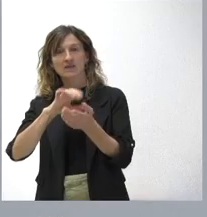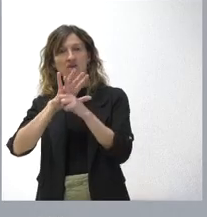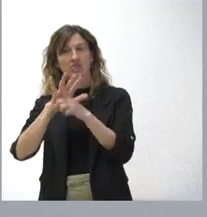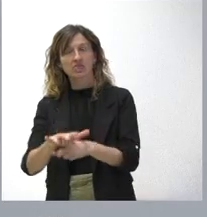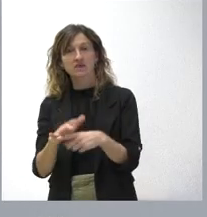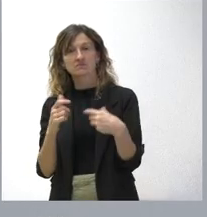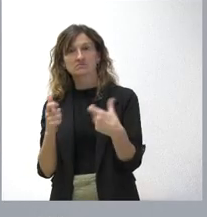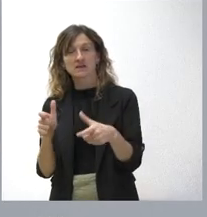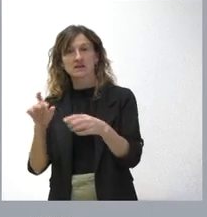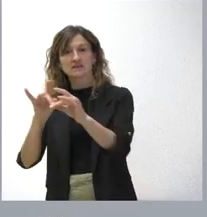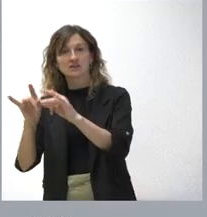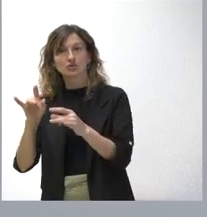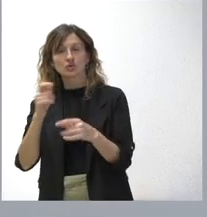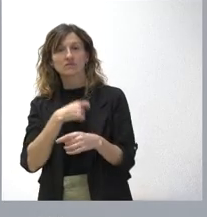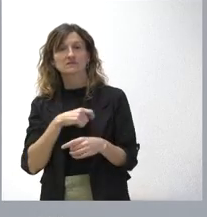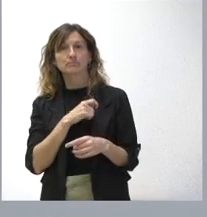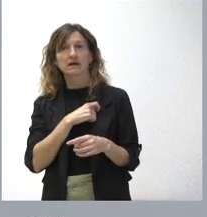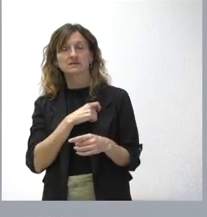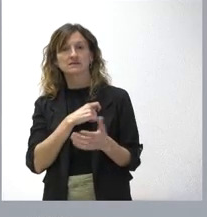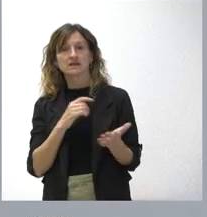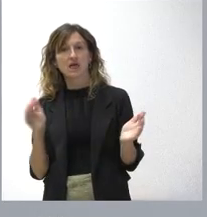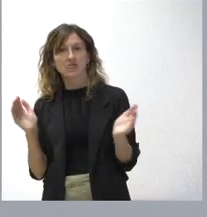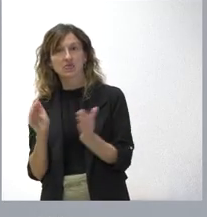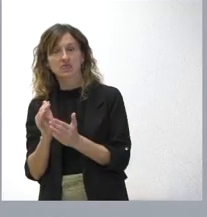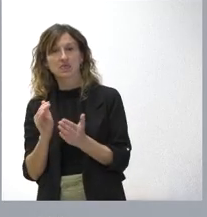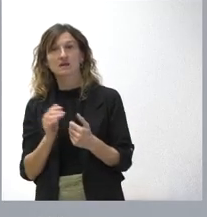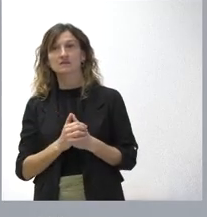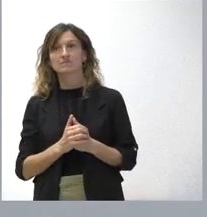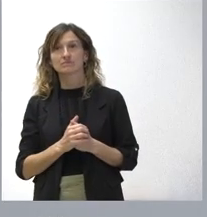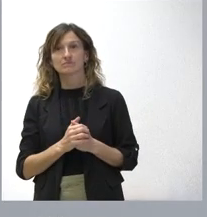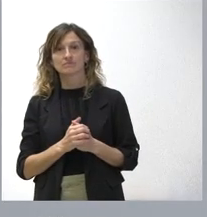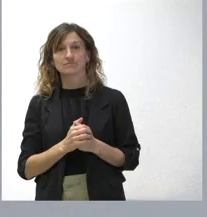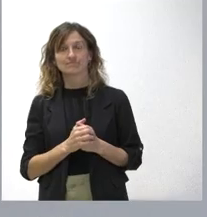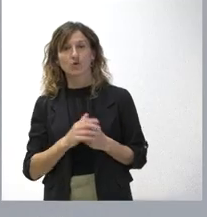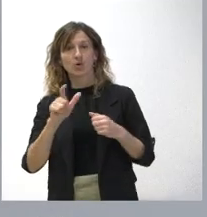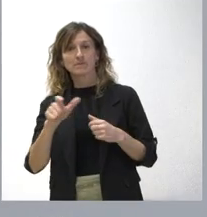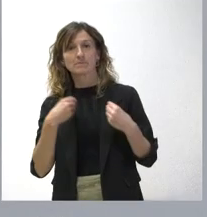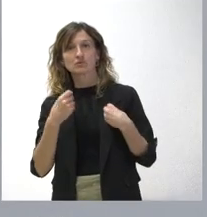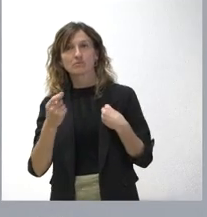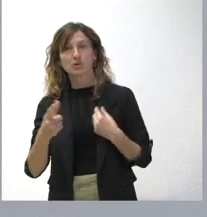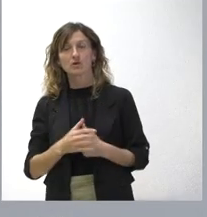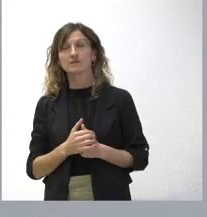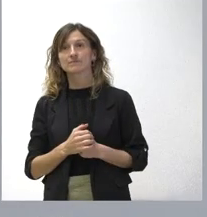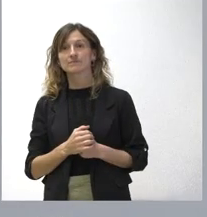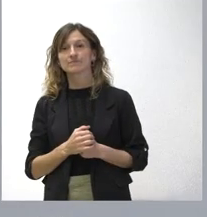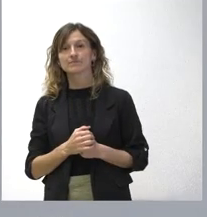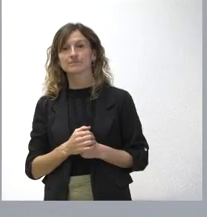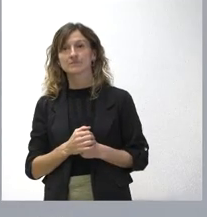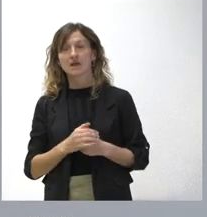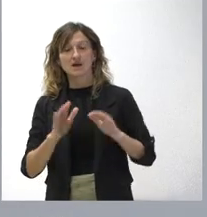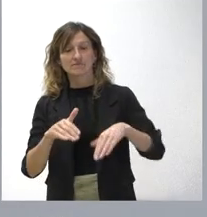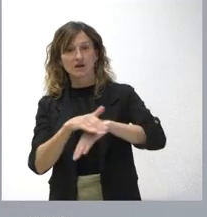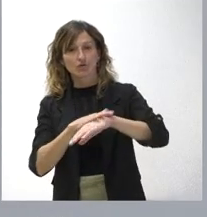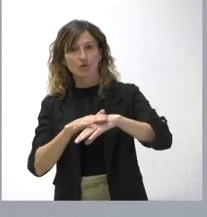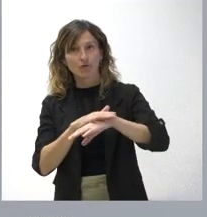a todo el territorio de España que no están extremadamente poblados. Los gobiernos no tendrían necesidad de